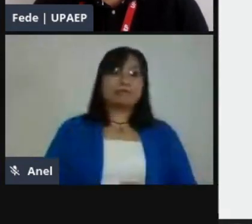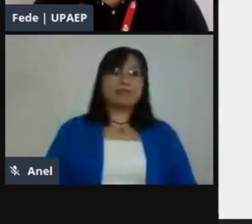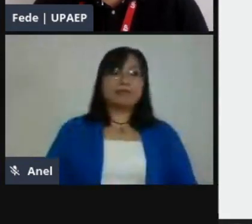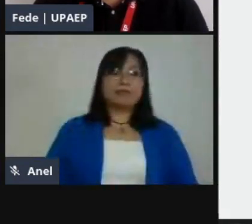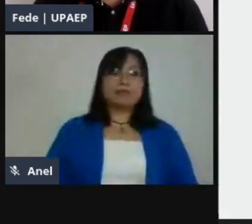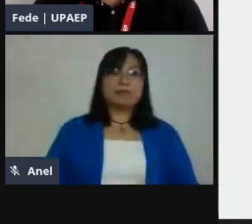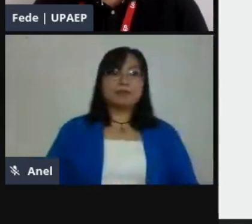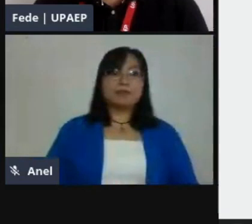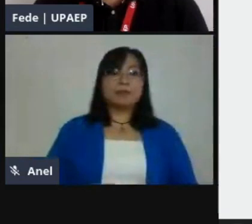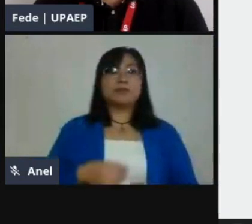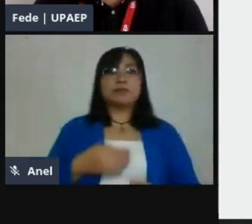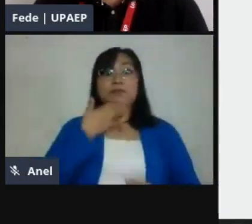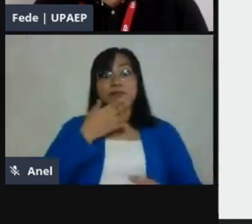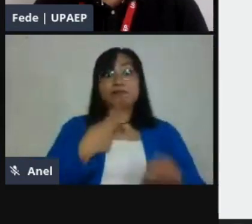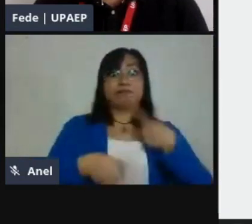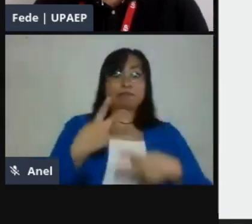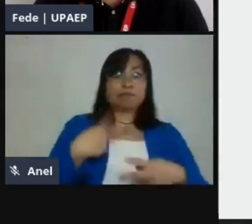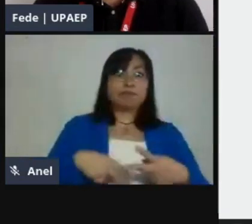Bienvenidos.